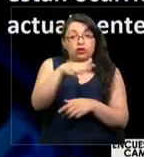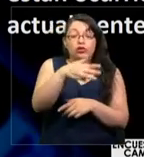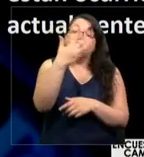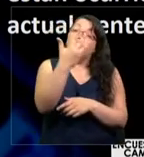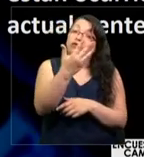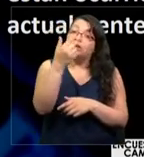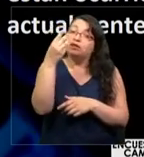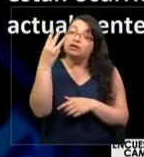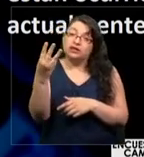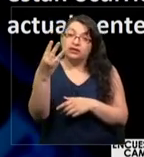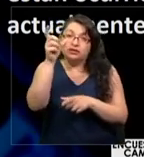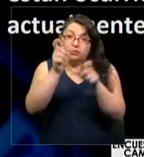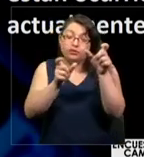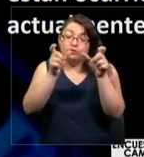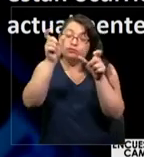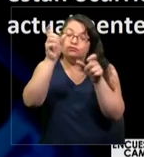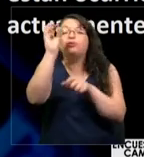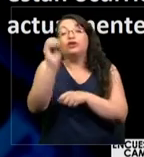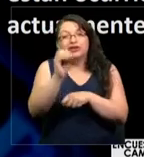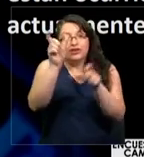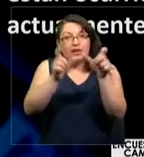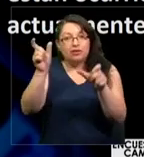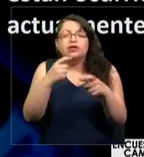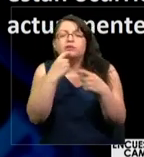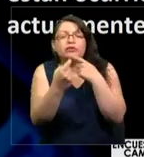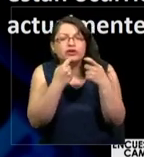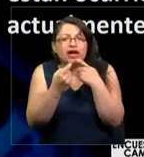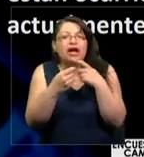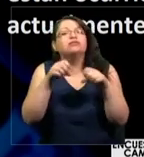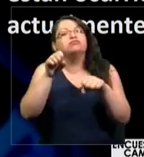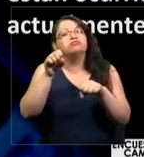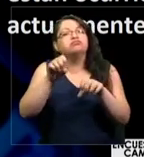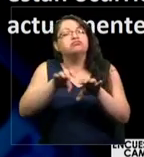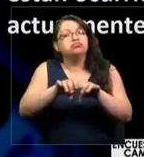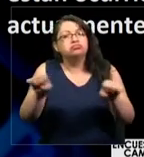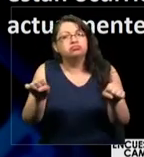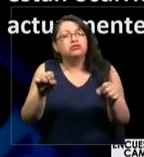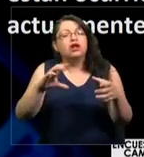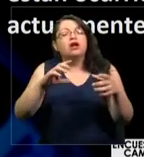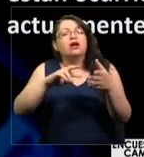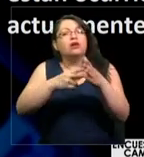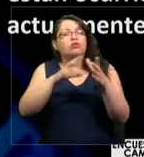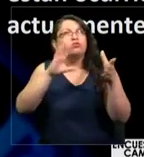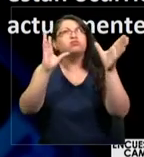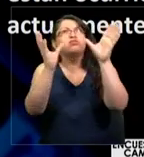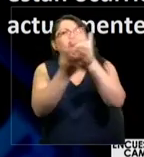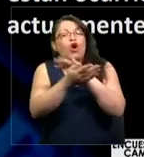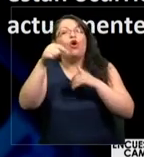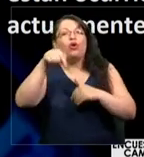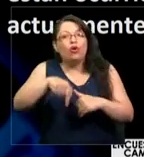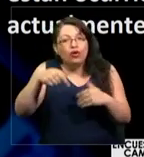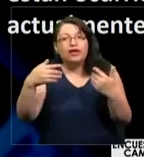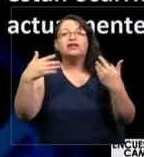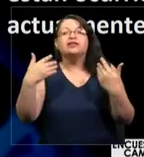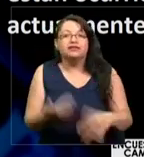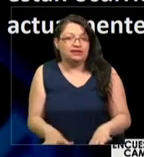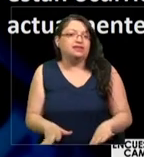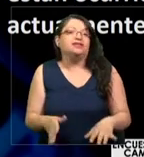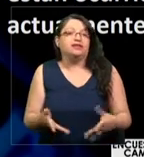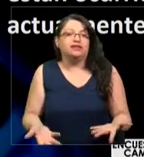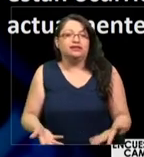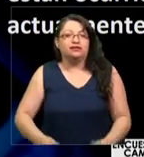% de las personas encuestadas, estaban de acuerdo con que el cambio climático está ocurriendo hoy en día.